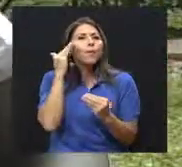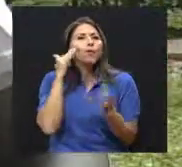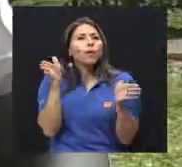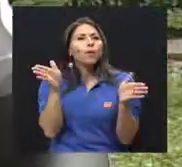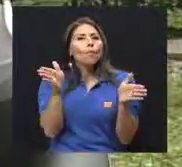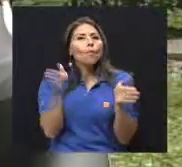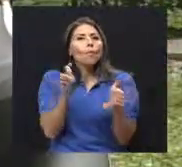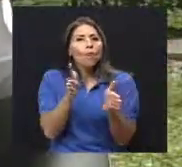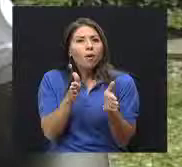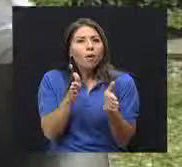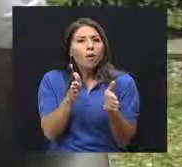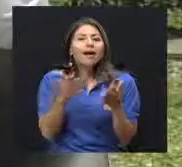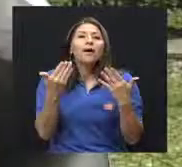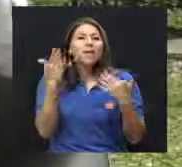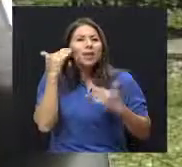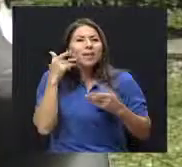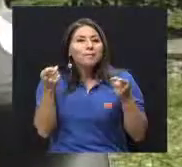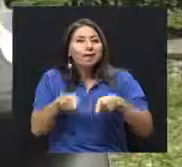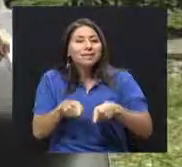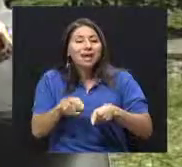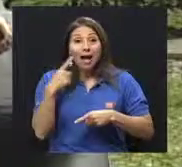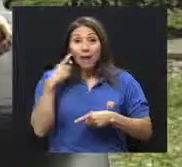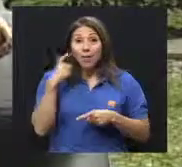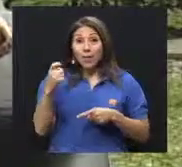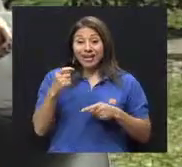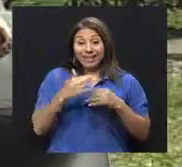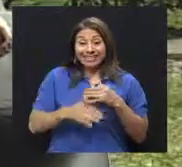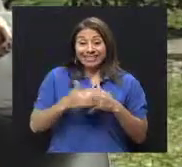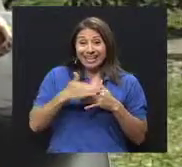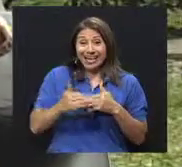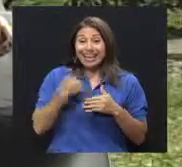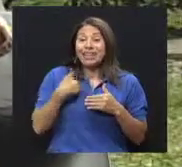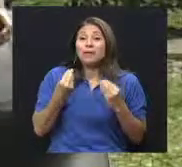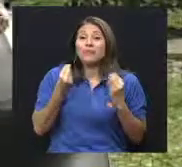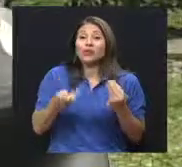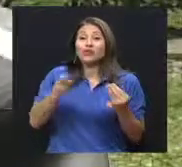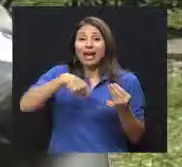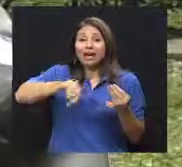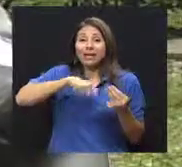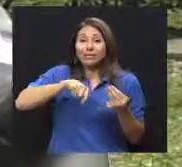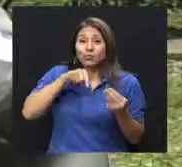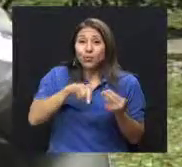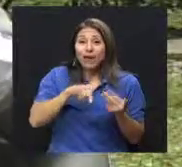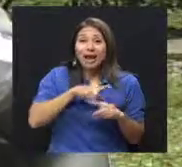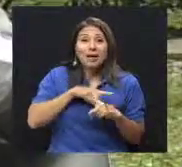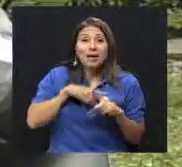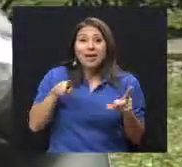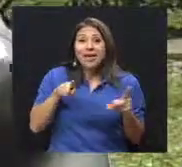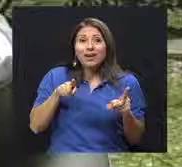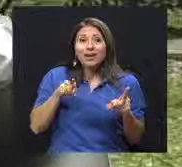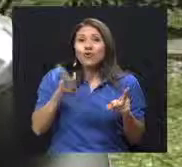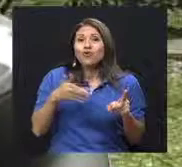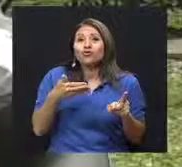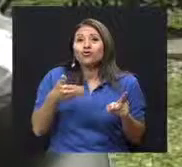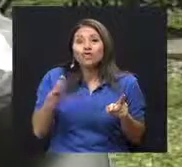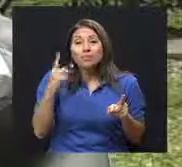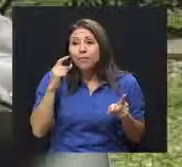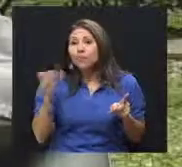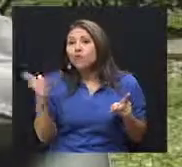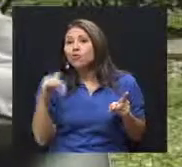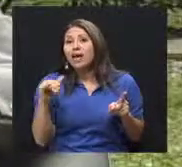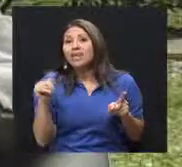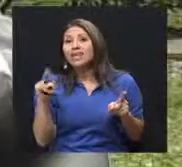El que la glucosa, a pesar de haber mucha en la sangre, no está sirviéndole a la célula porque no hay